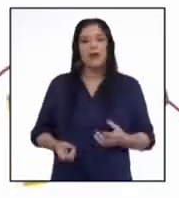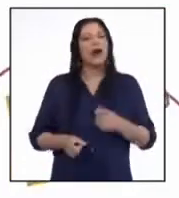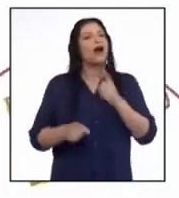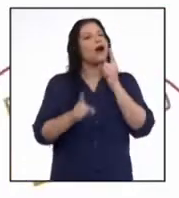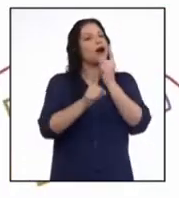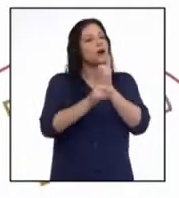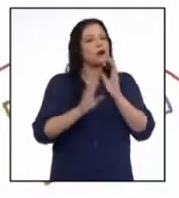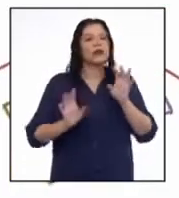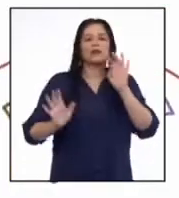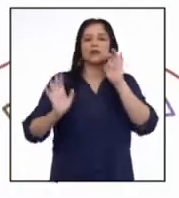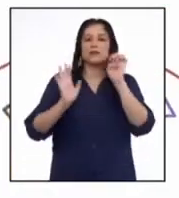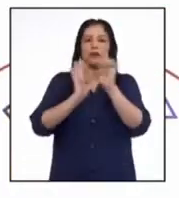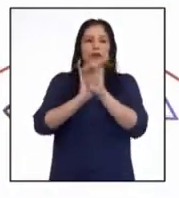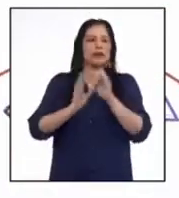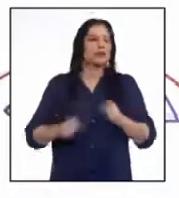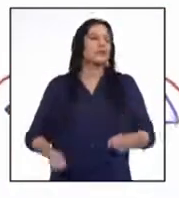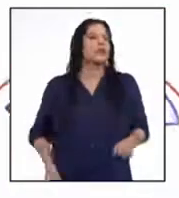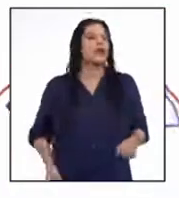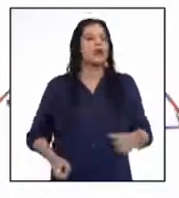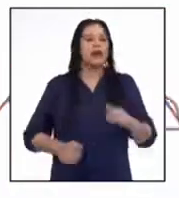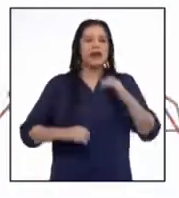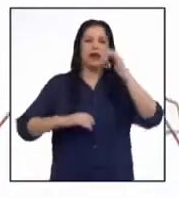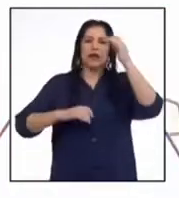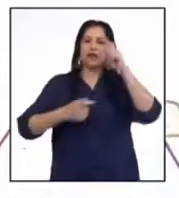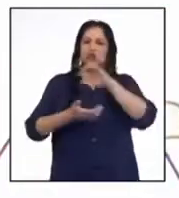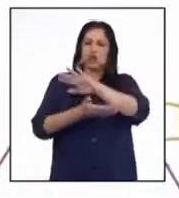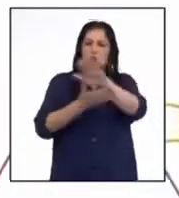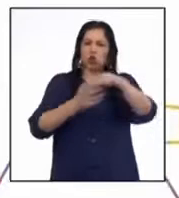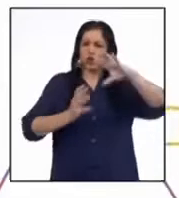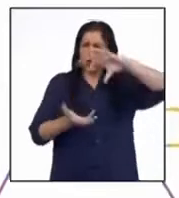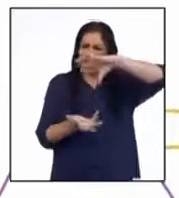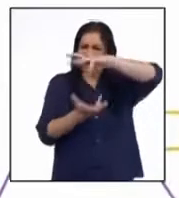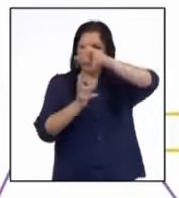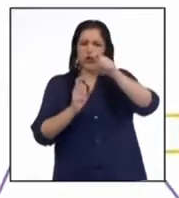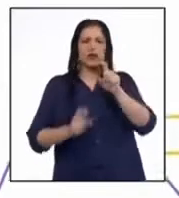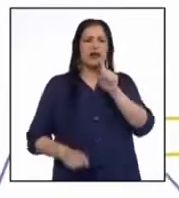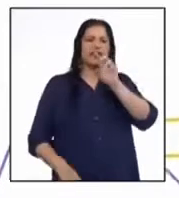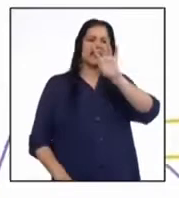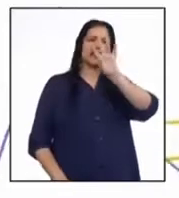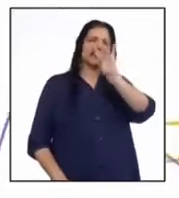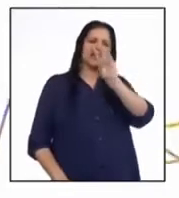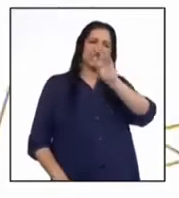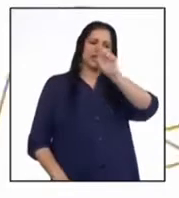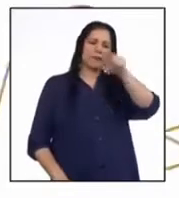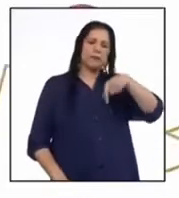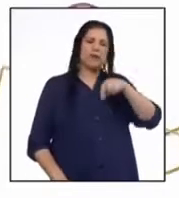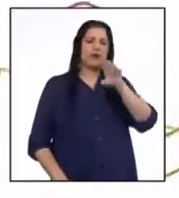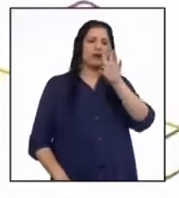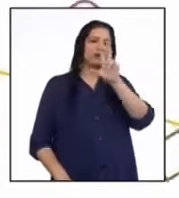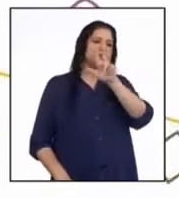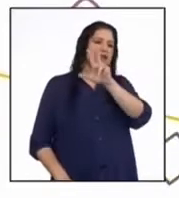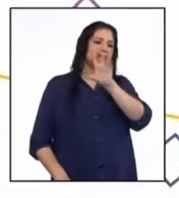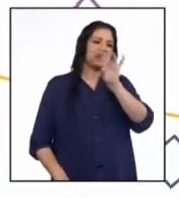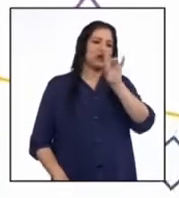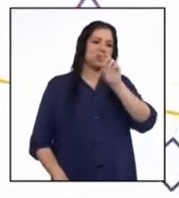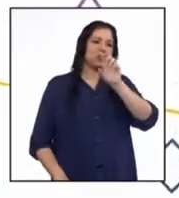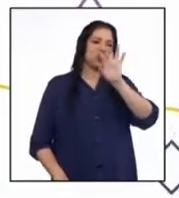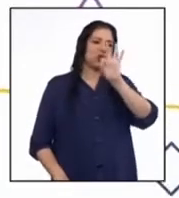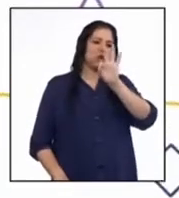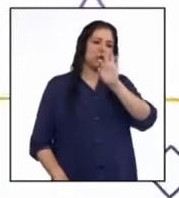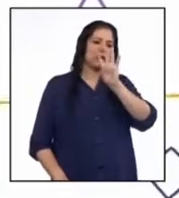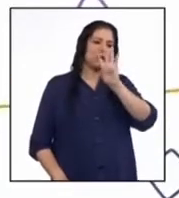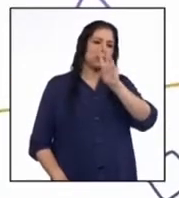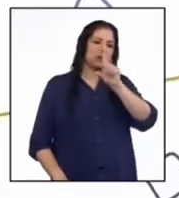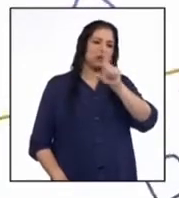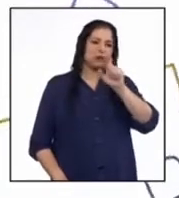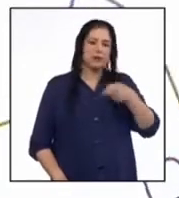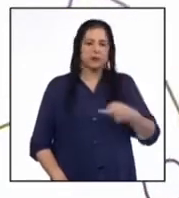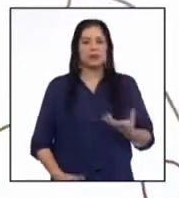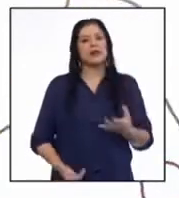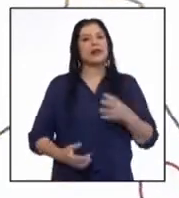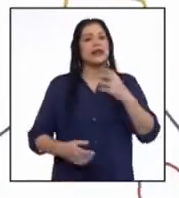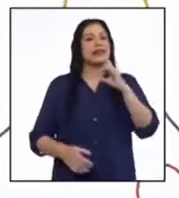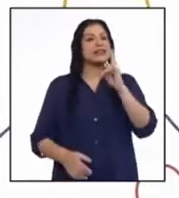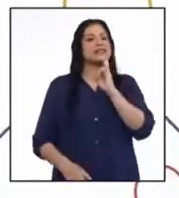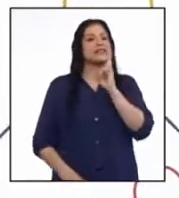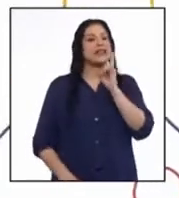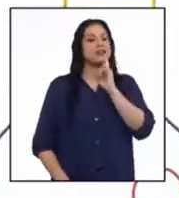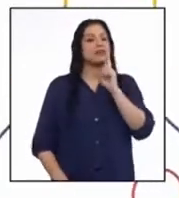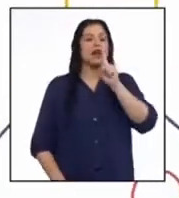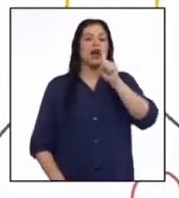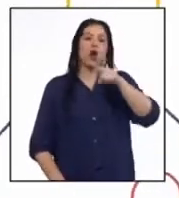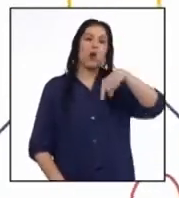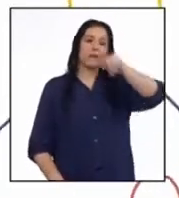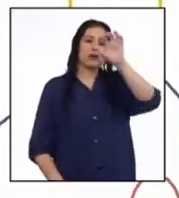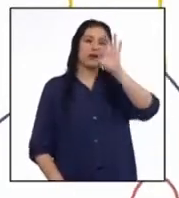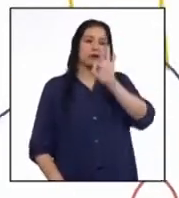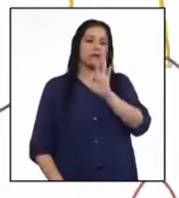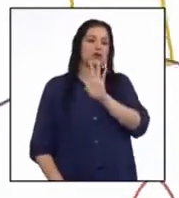Así es. Por ejemplo, el total de casos en el mundo era de 7.038.942 personas. Y en Estados Unidos era de